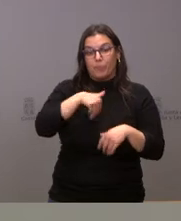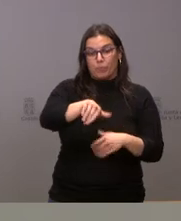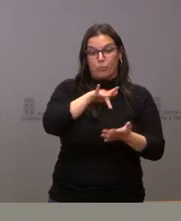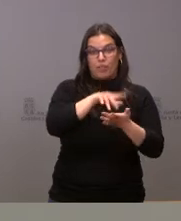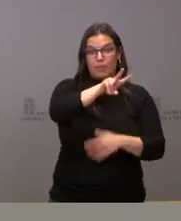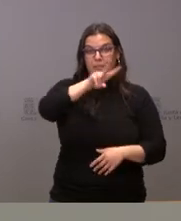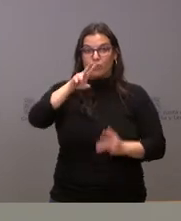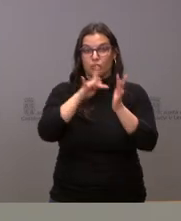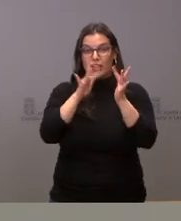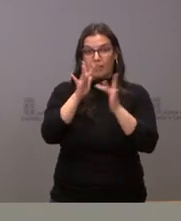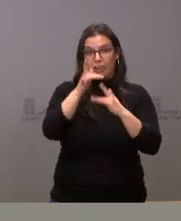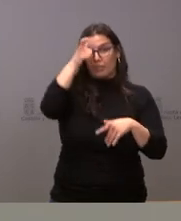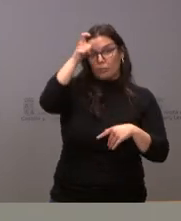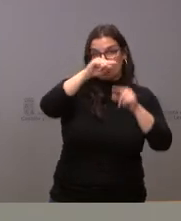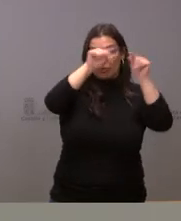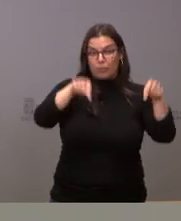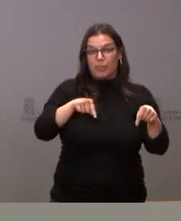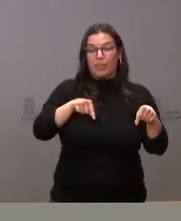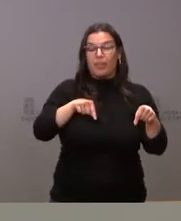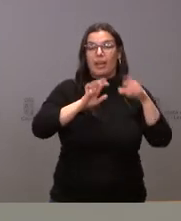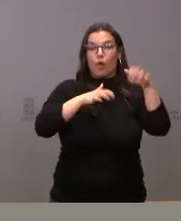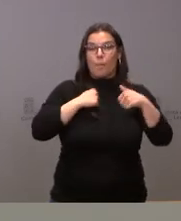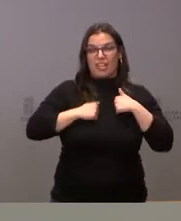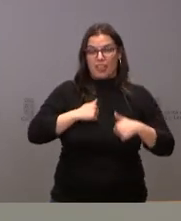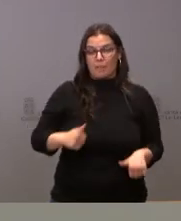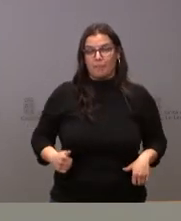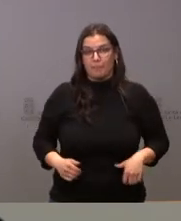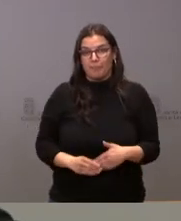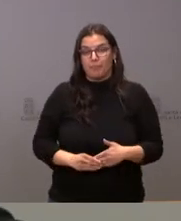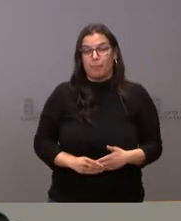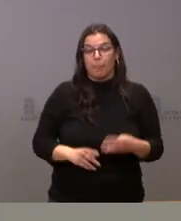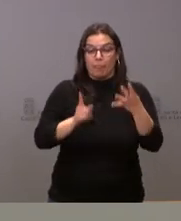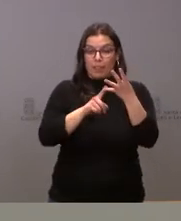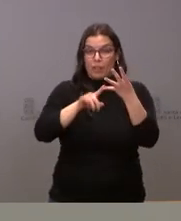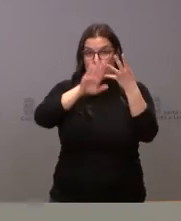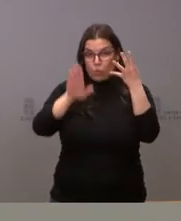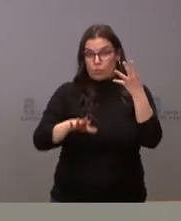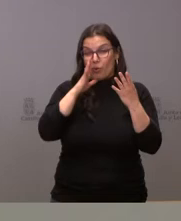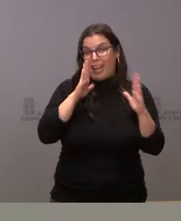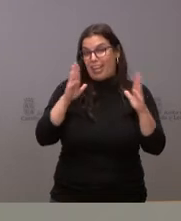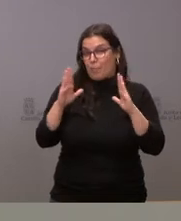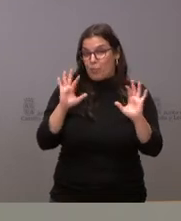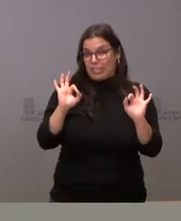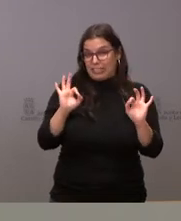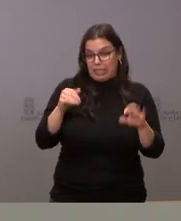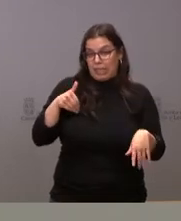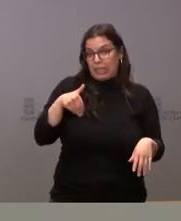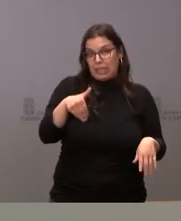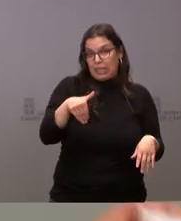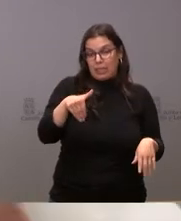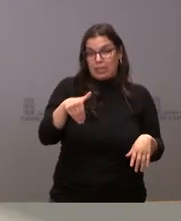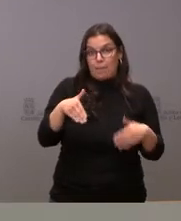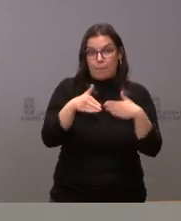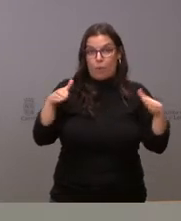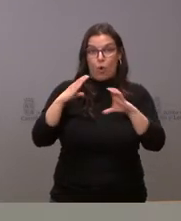de abril, en la localidad de La Bañeza. Y, por último, y estamos en las fechas que estamos, a punto ya de